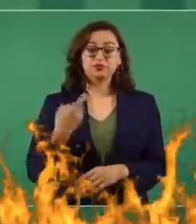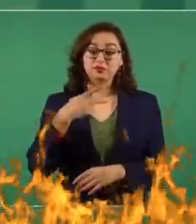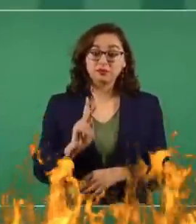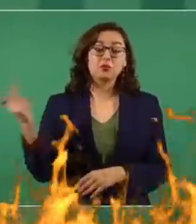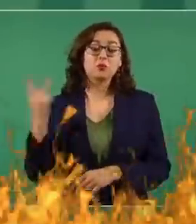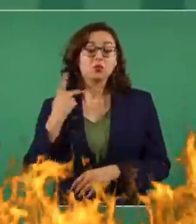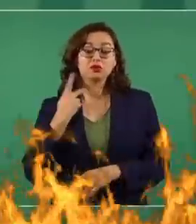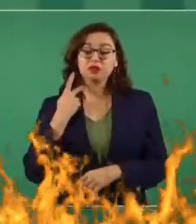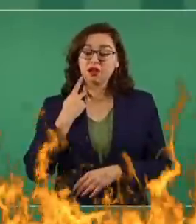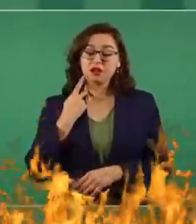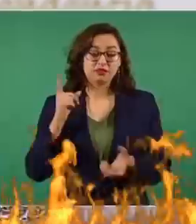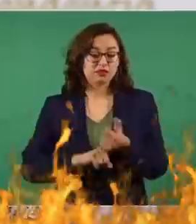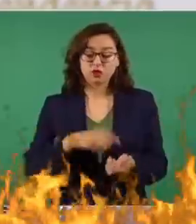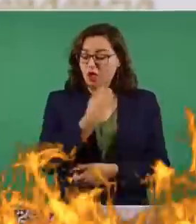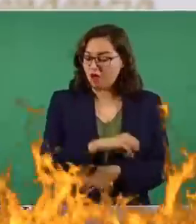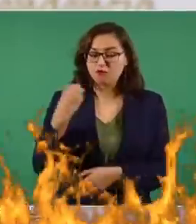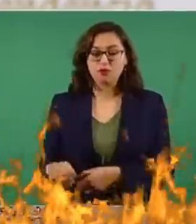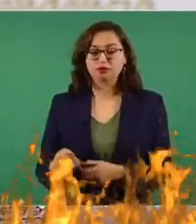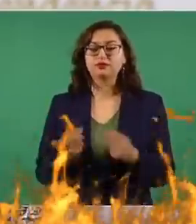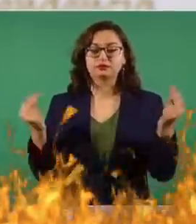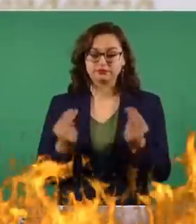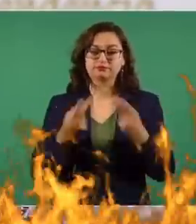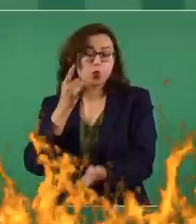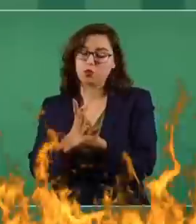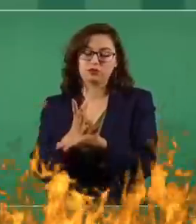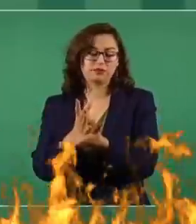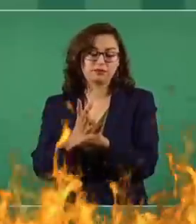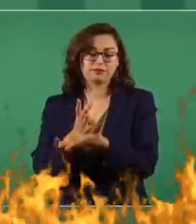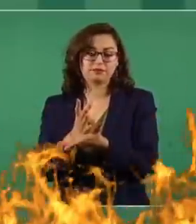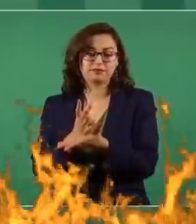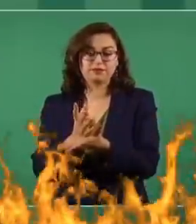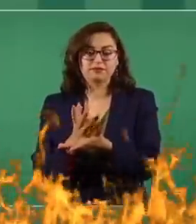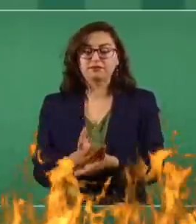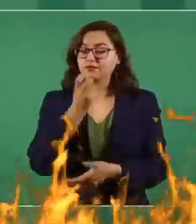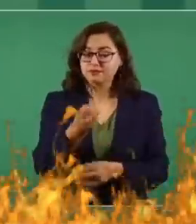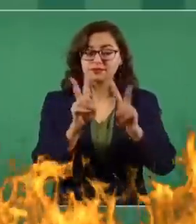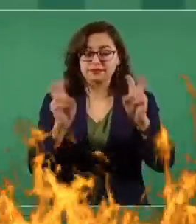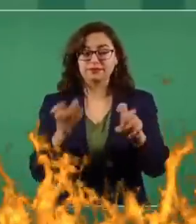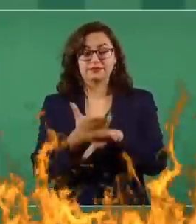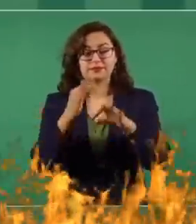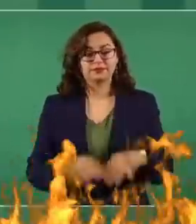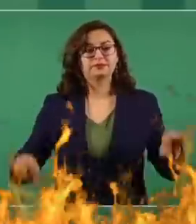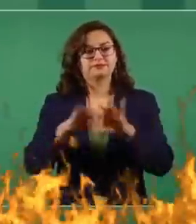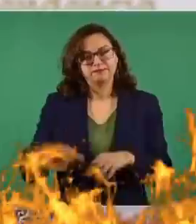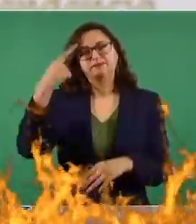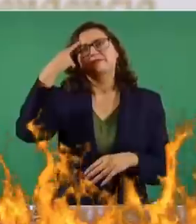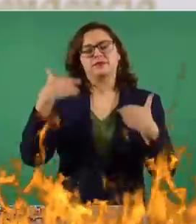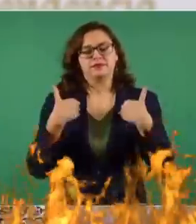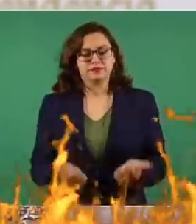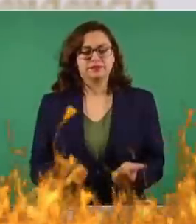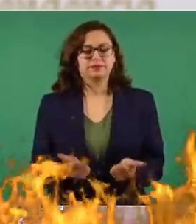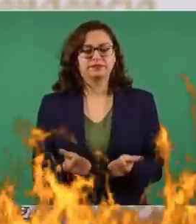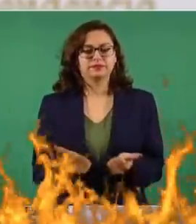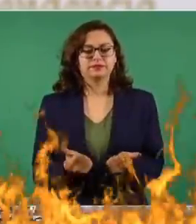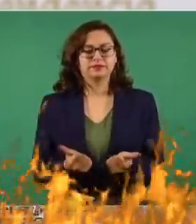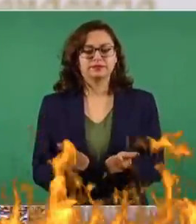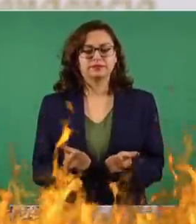política requiere de amor al pueblo. Esto es muy importante, también aleccionador y esencial.